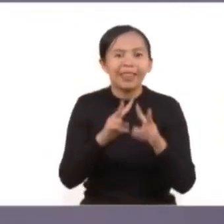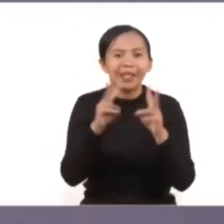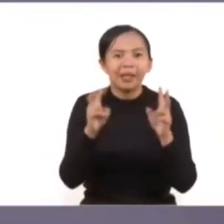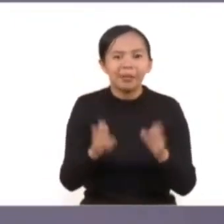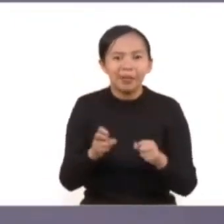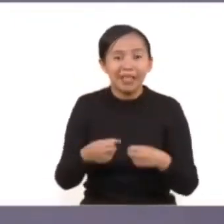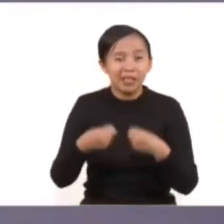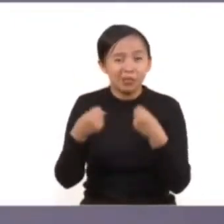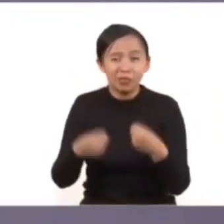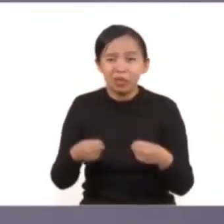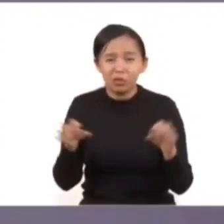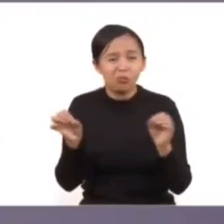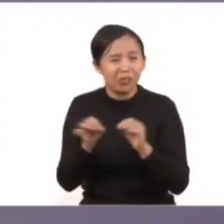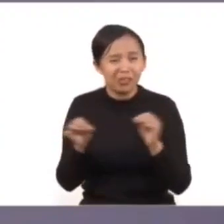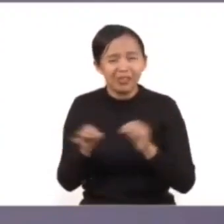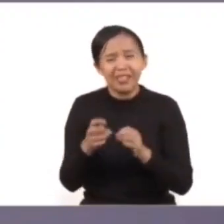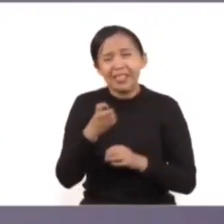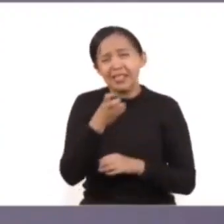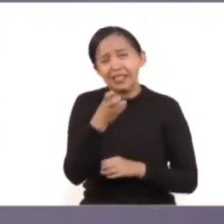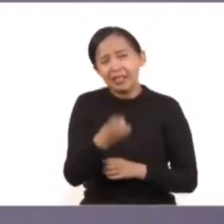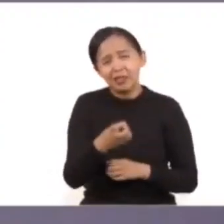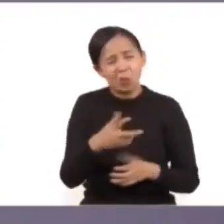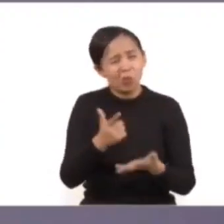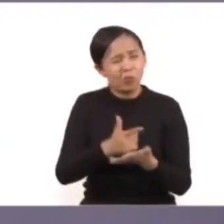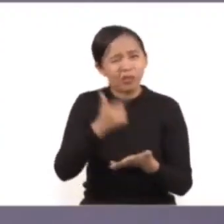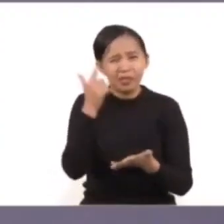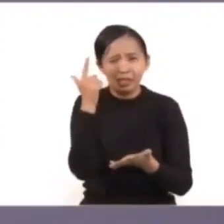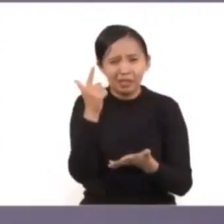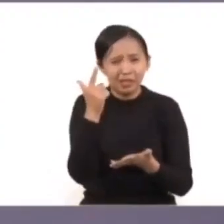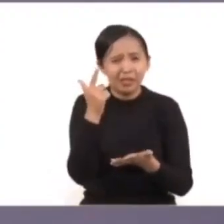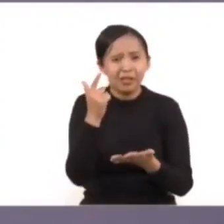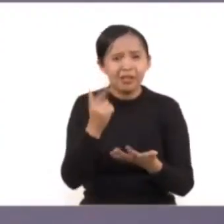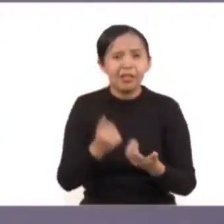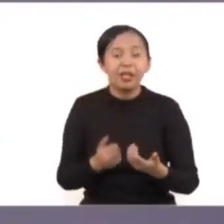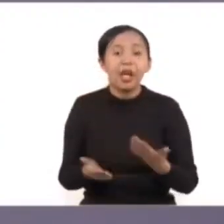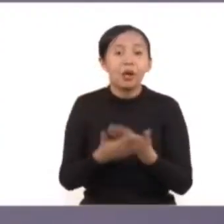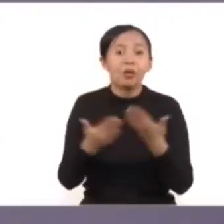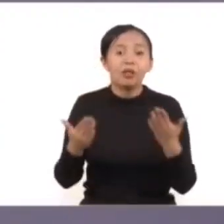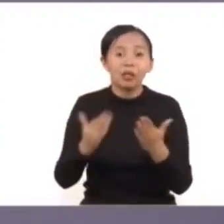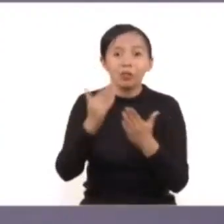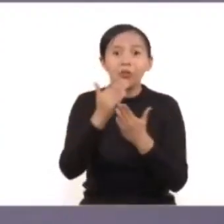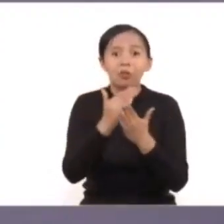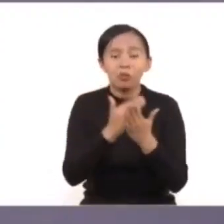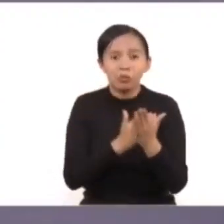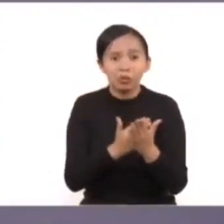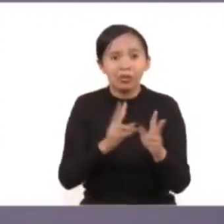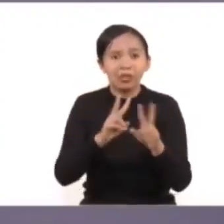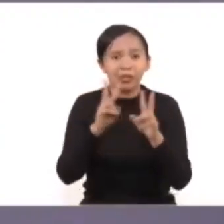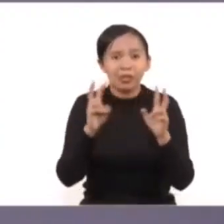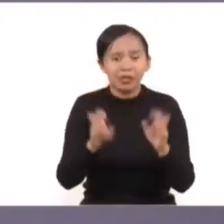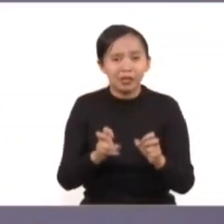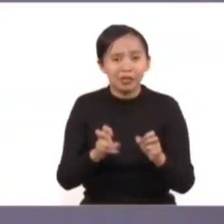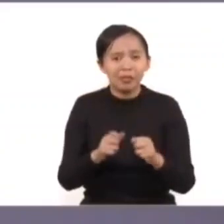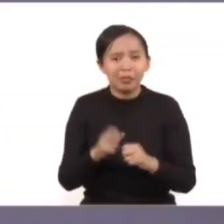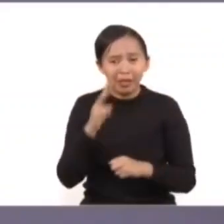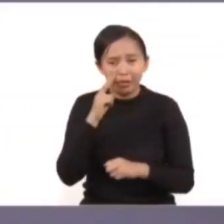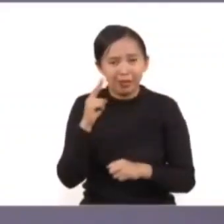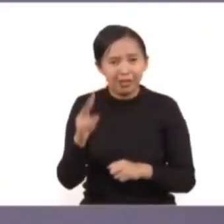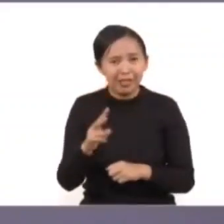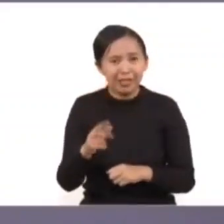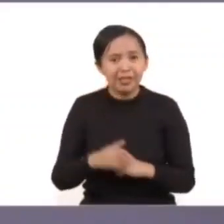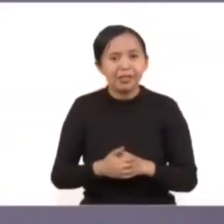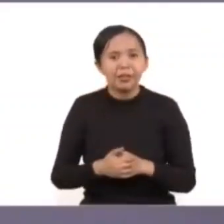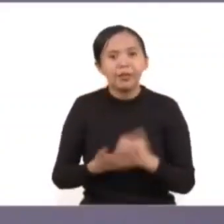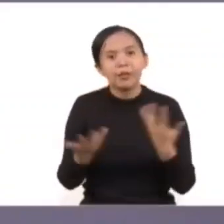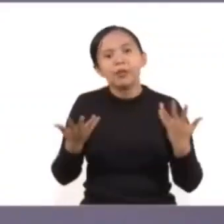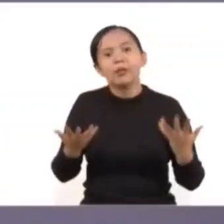la inseguridad es realmente grave y revertirlo en términos de percepción habla de un